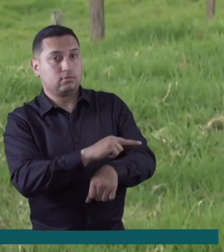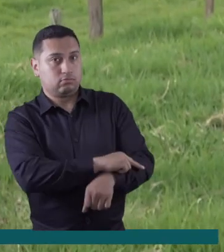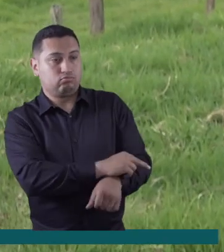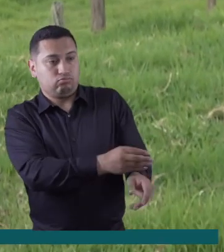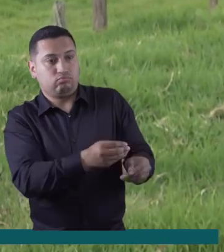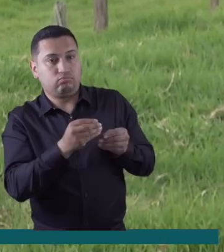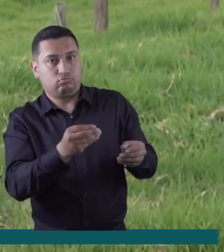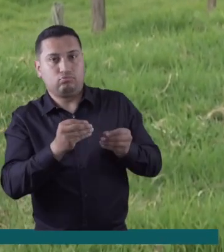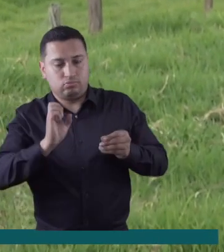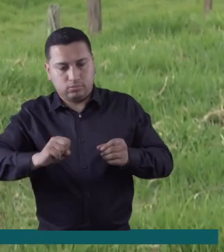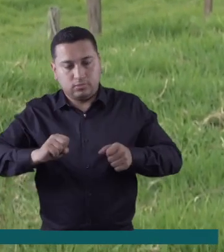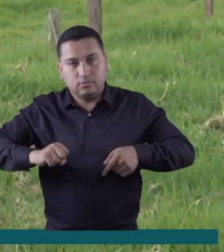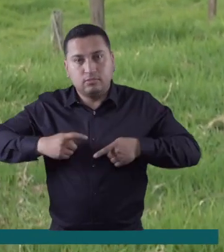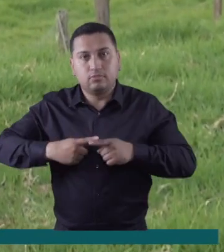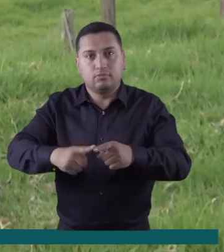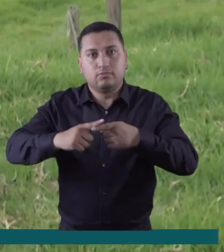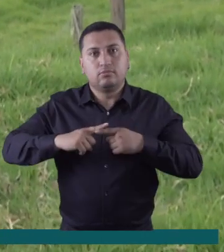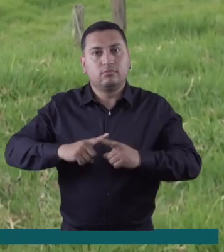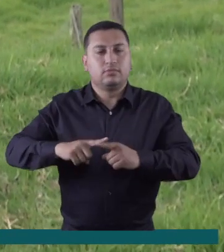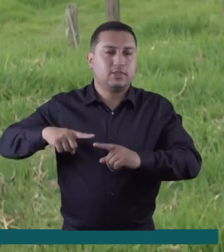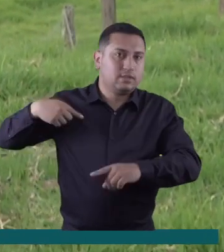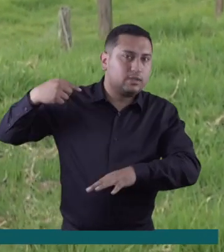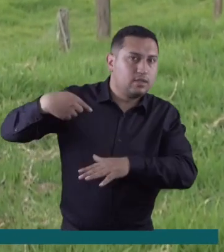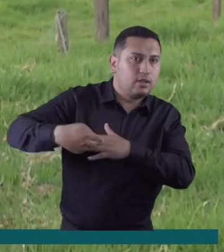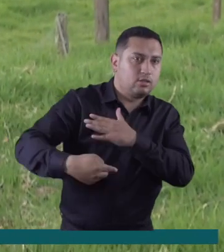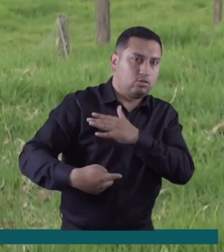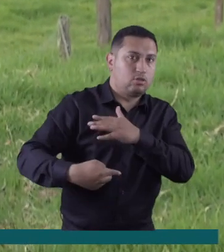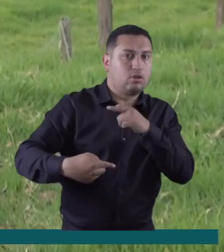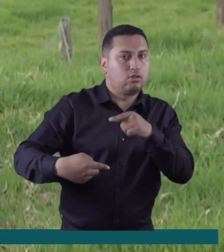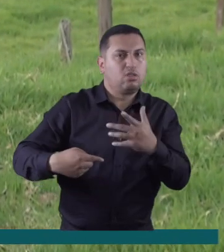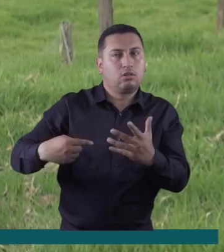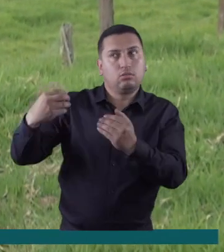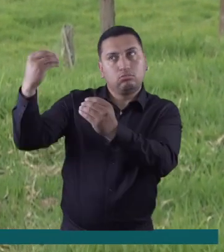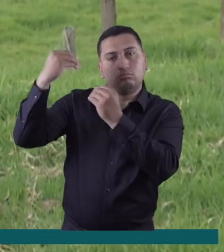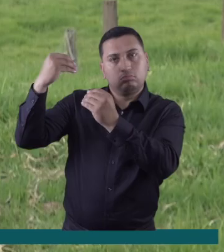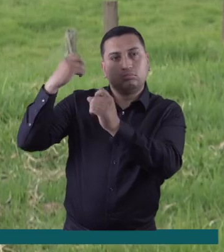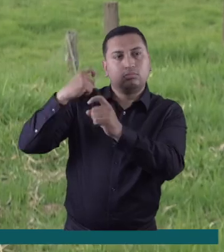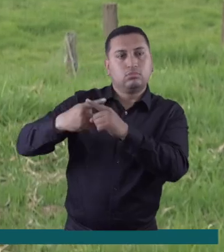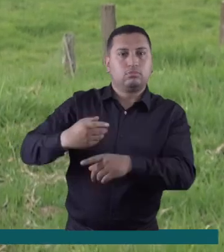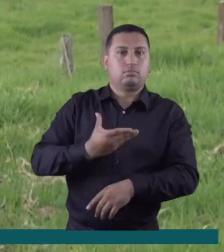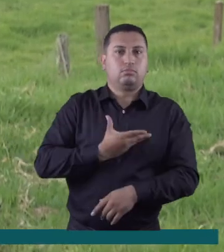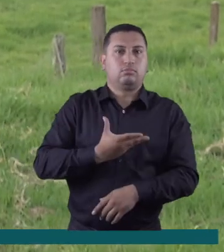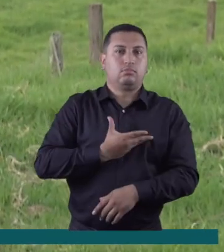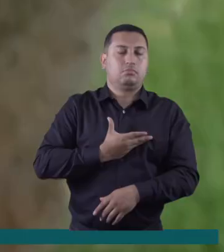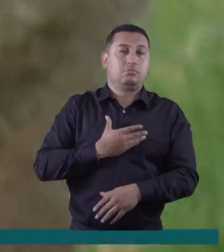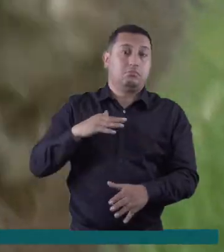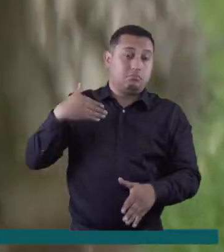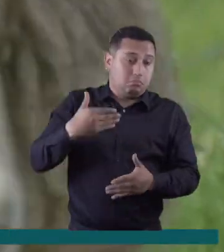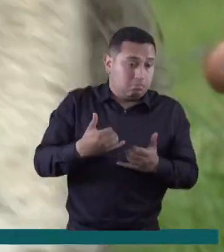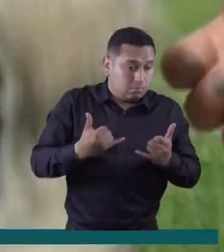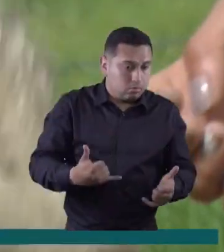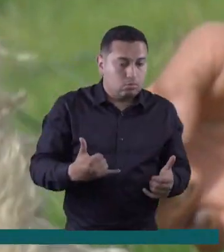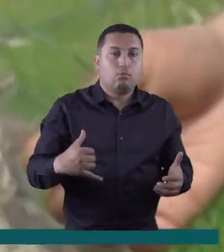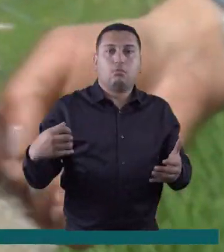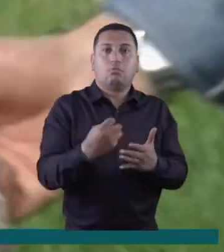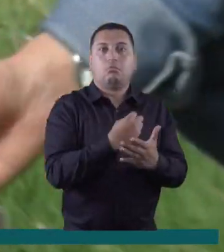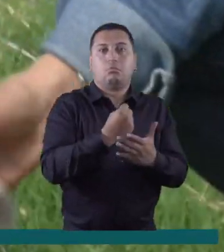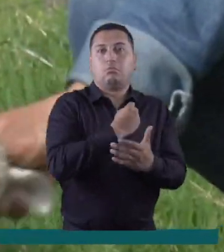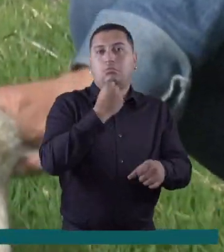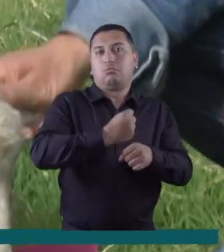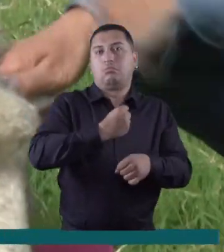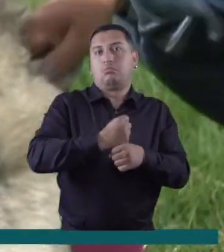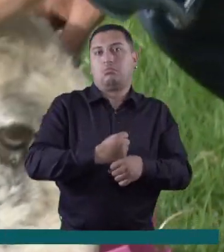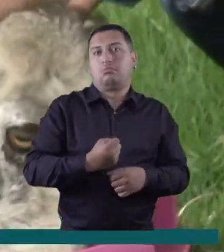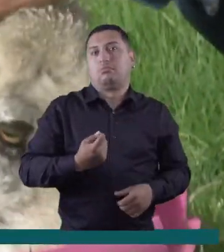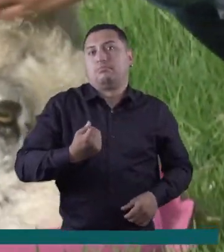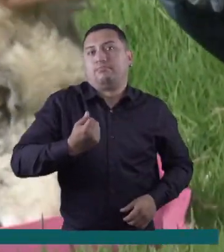animalitos proporcionan la materia prima para que Marixa pueda mantener la tradición del tejido, un oficio que le enseñó su mamá y que años después